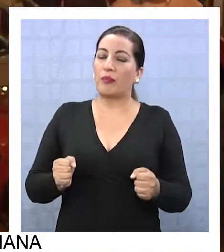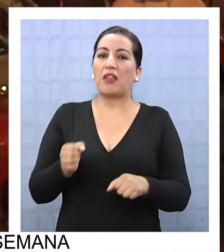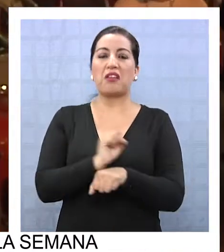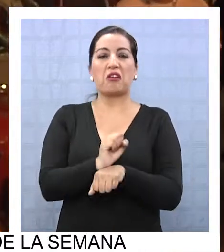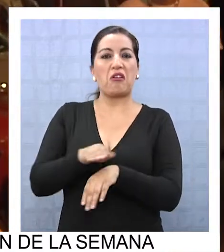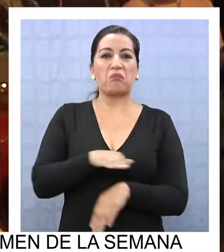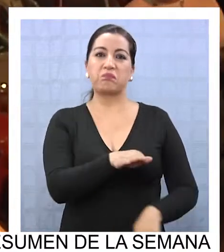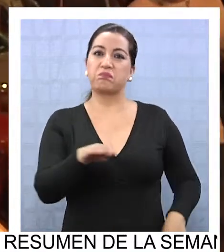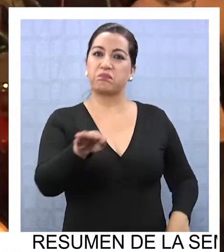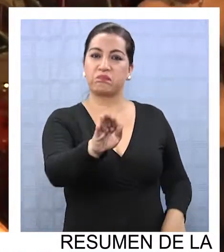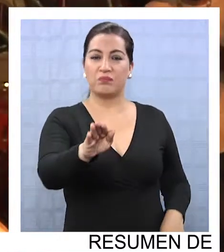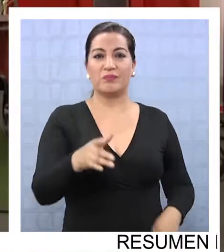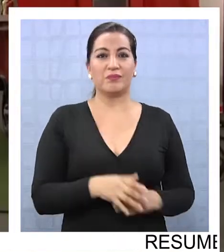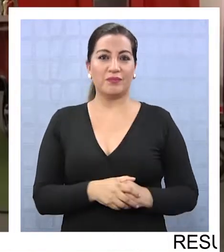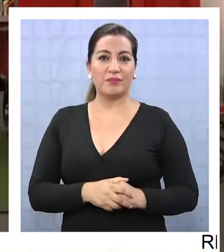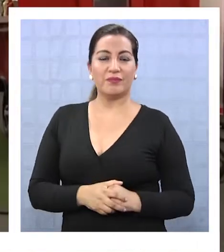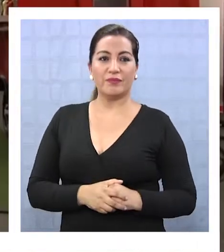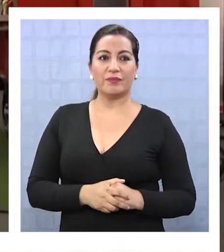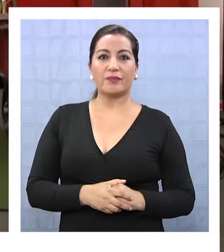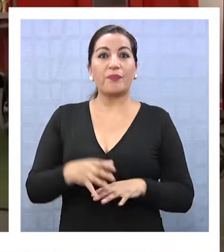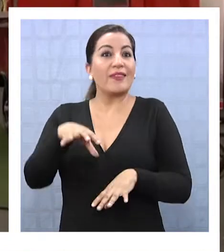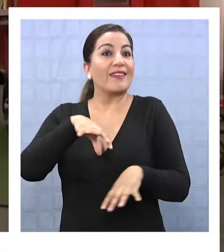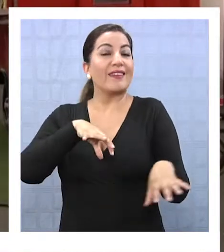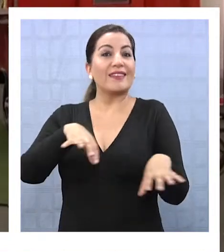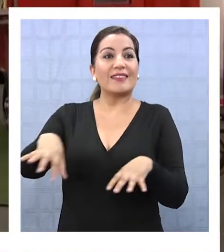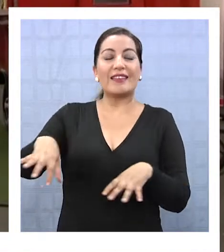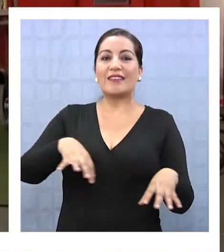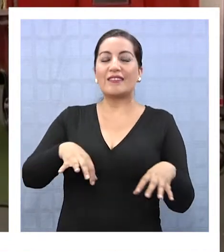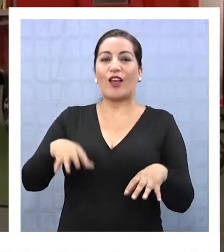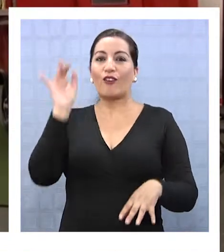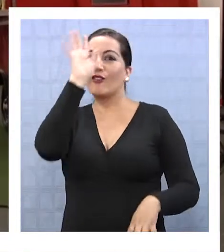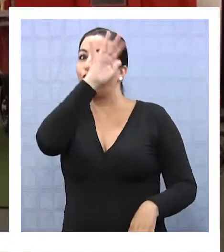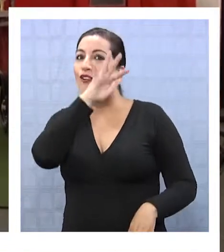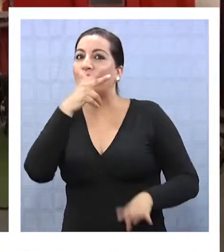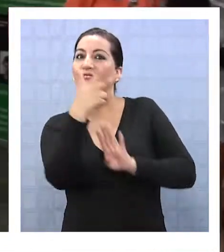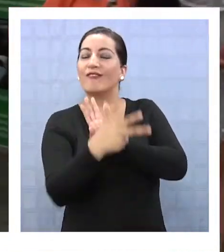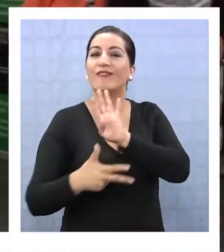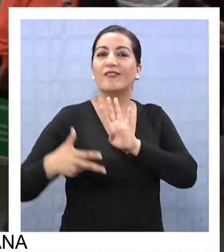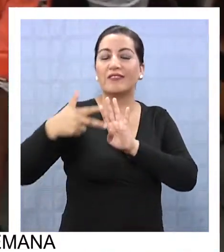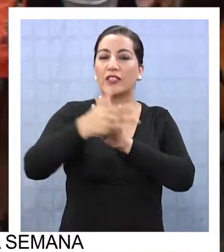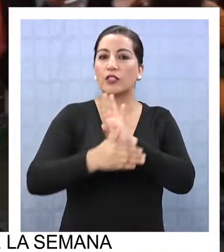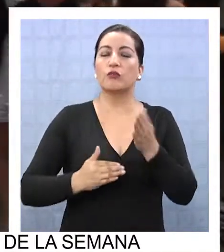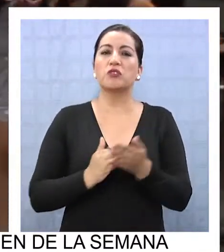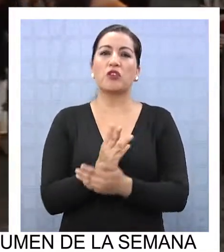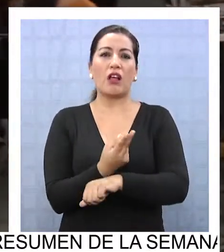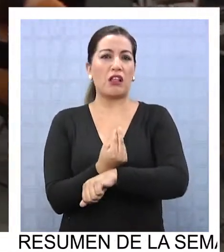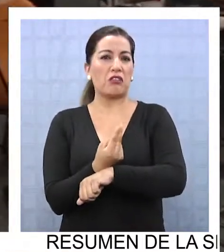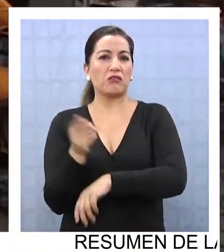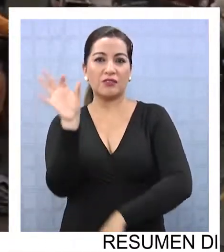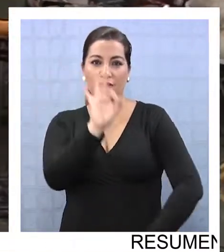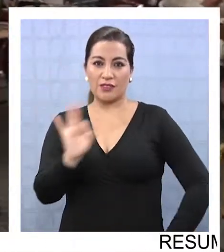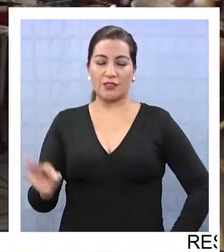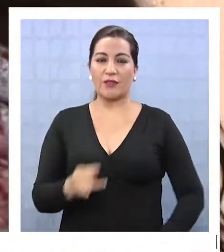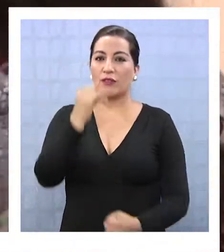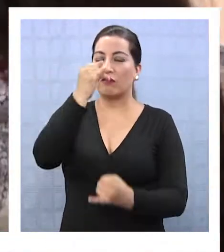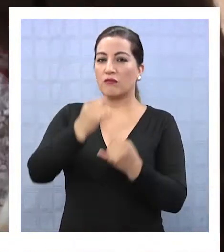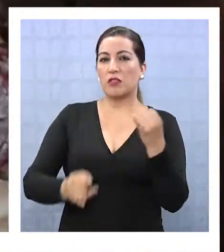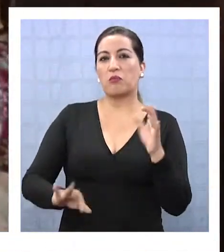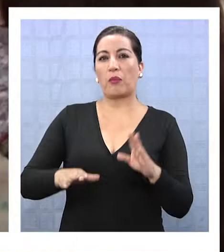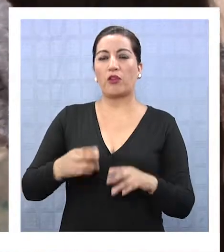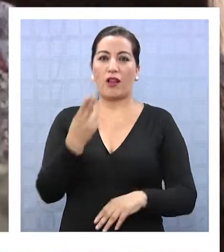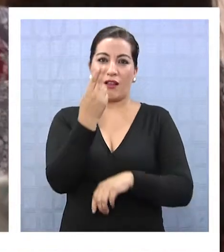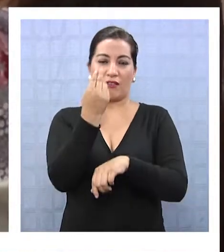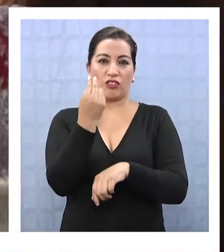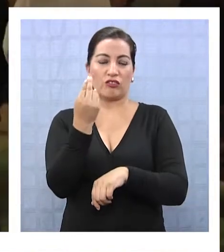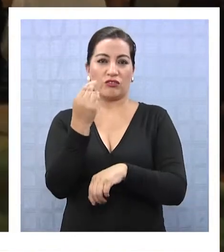andar, que aún tienen vida. La actividad que llenó de vida el Paseo Baquedano se inició al mediodía del sábado y culminó pasada